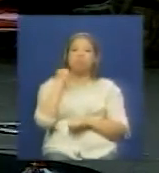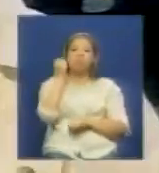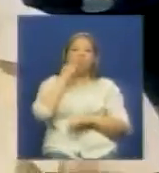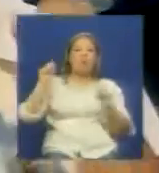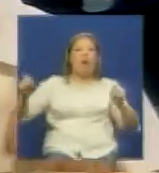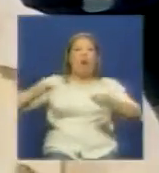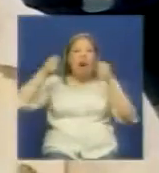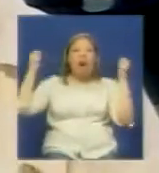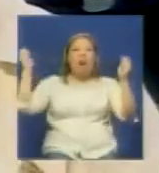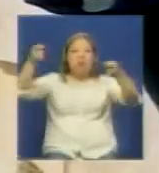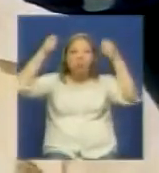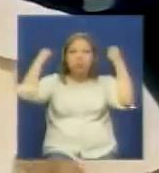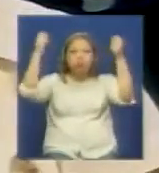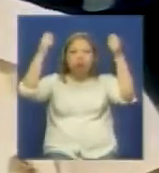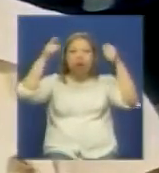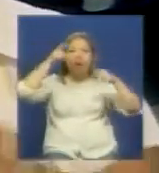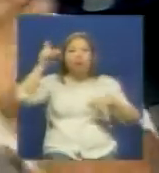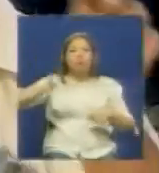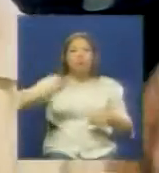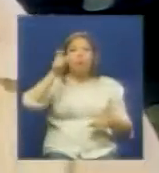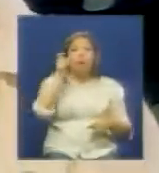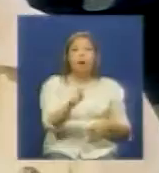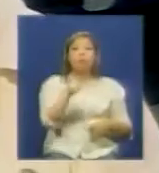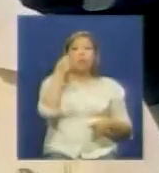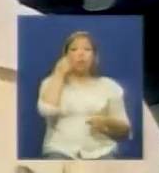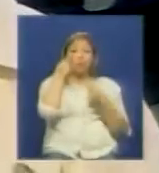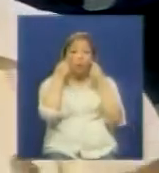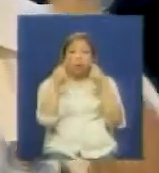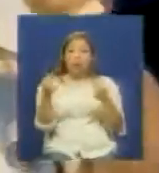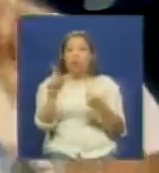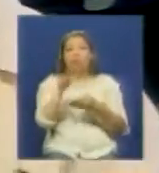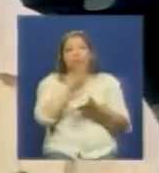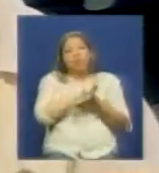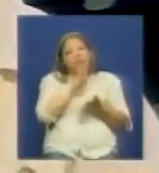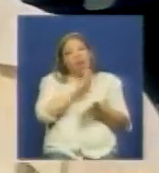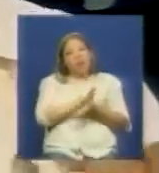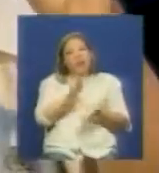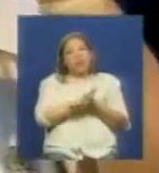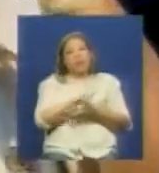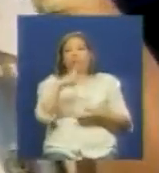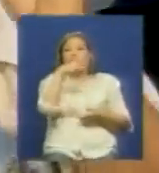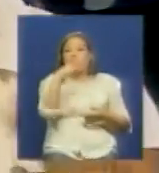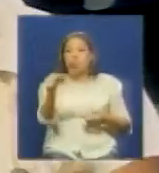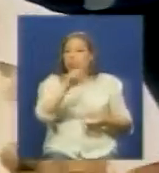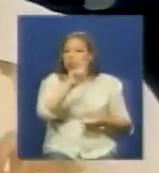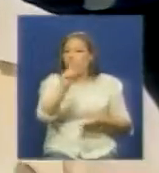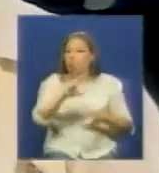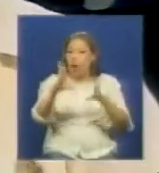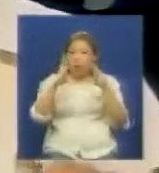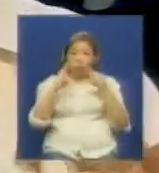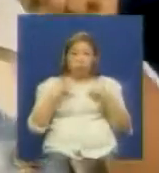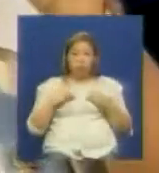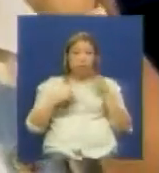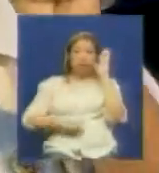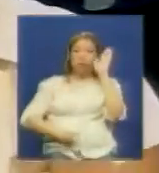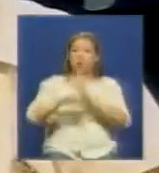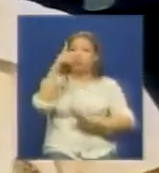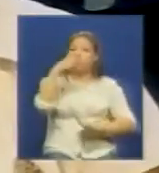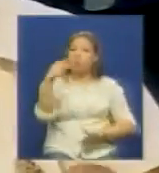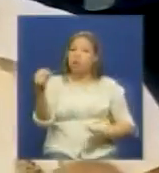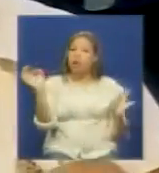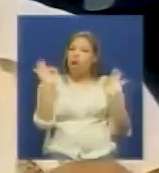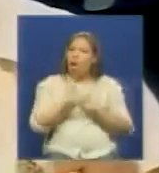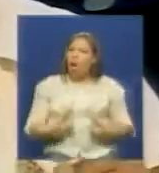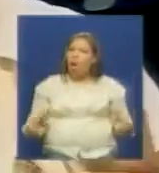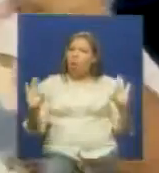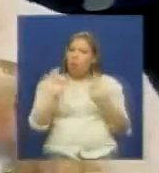vigilantes que este pueblo que ha estado pasivo ya no va a seguir pasivo que este pueblo va a surgir no solo